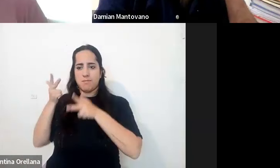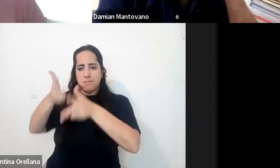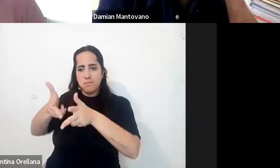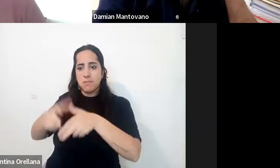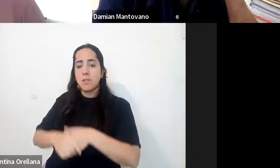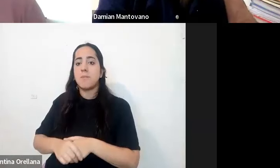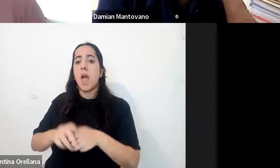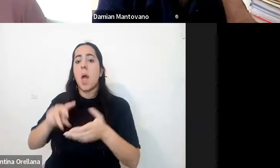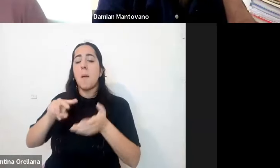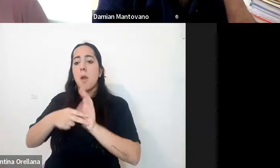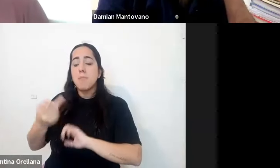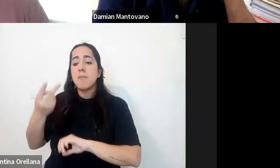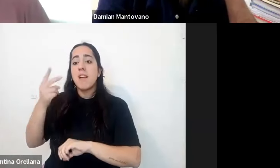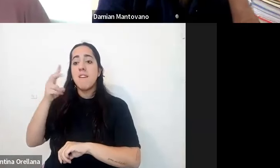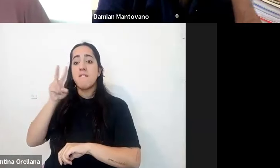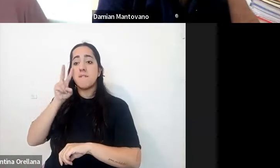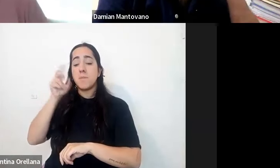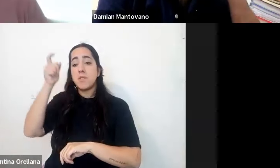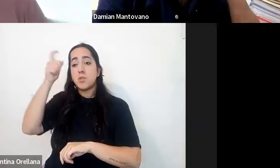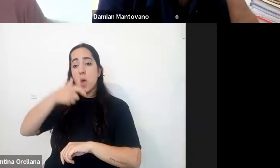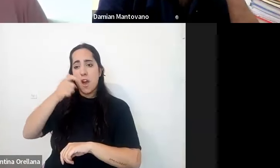trastornos visuales y motores